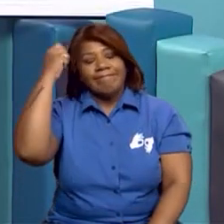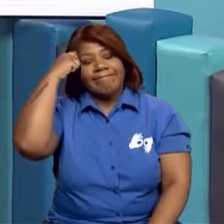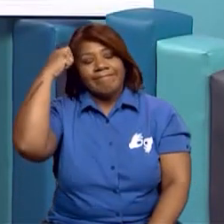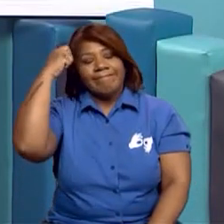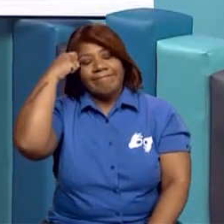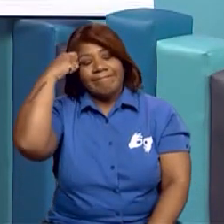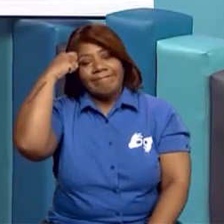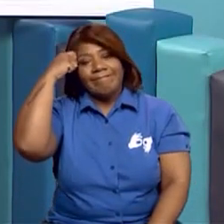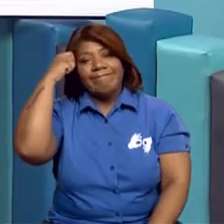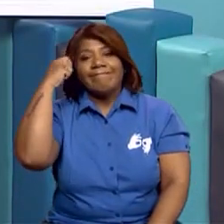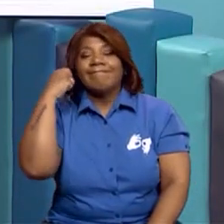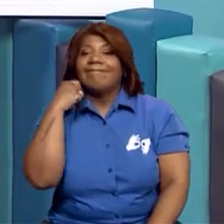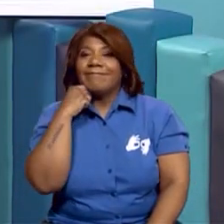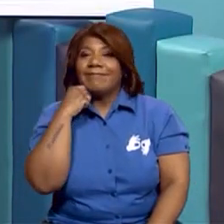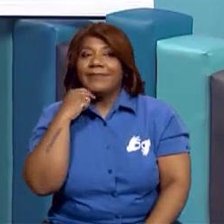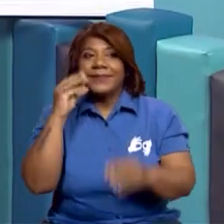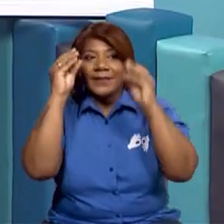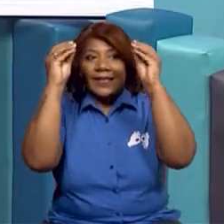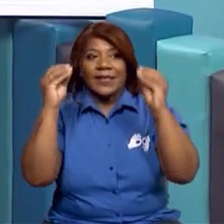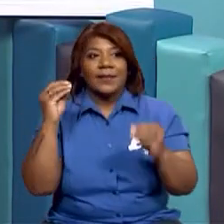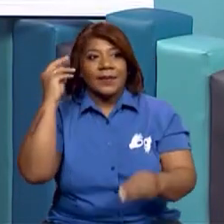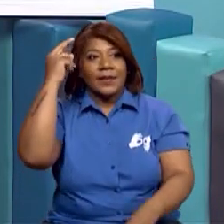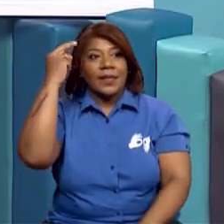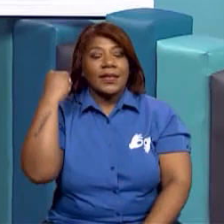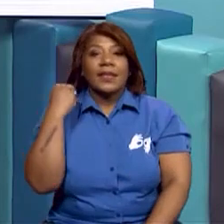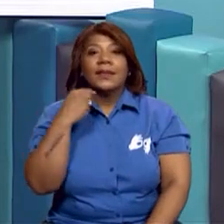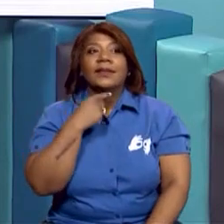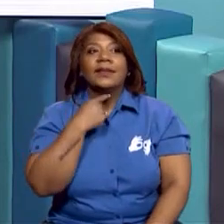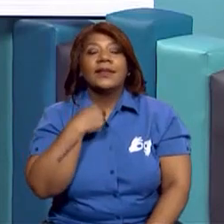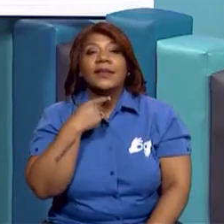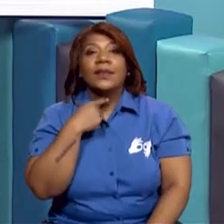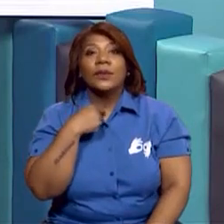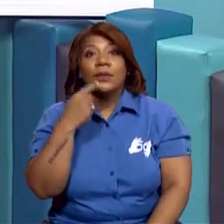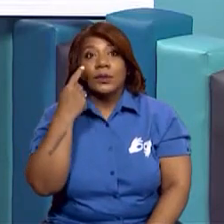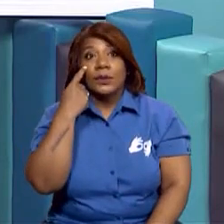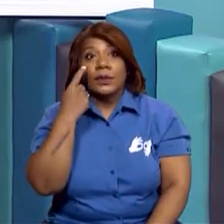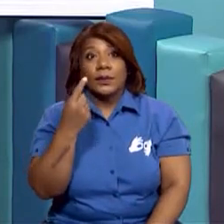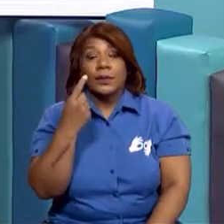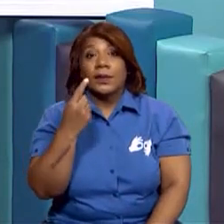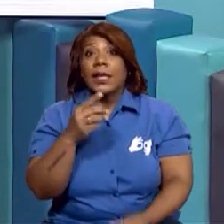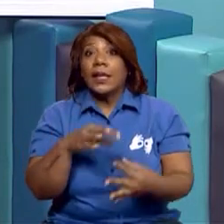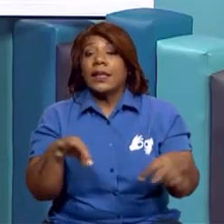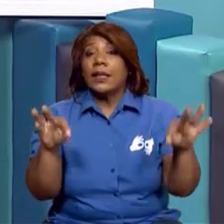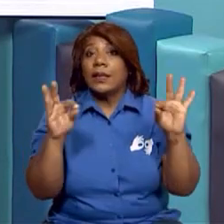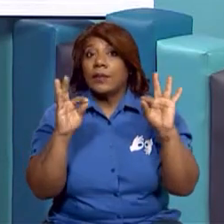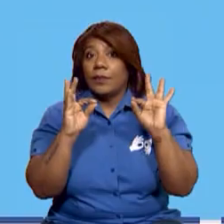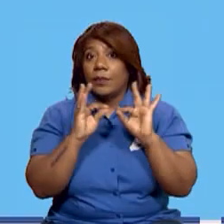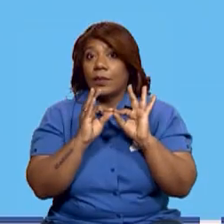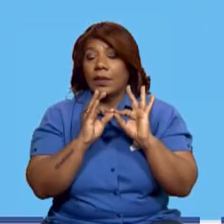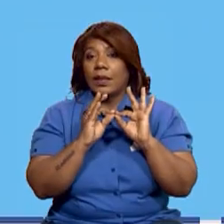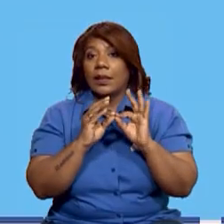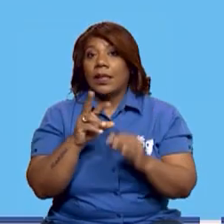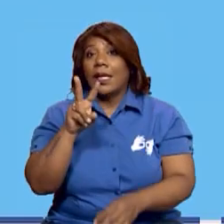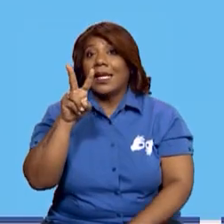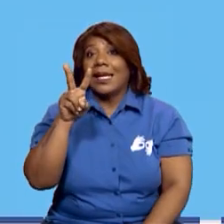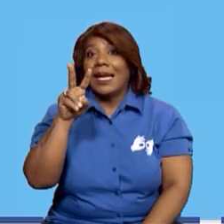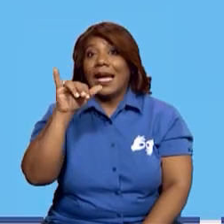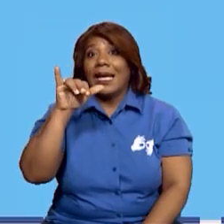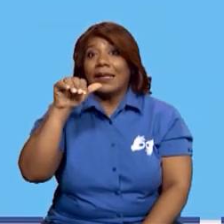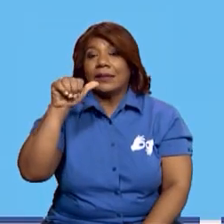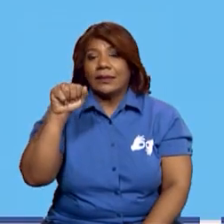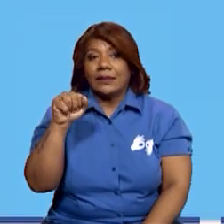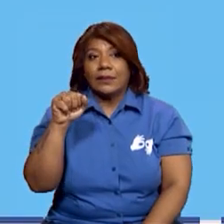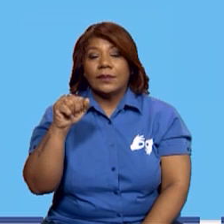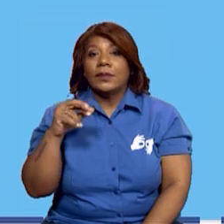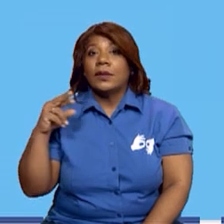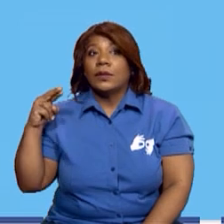que me encanta realizarlo. Aquí vamos a realizar con el conteo, vamos a ir reforzando esas vías de transporte que pueden ser por río,